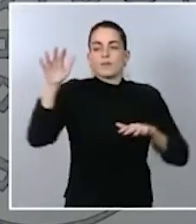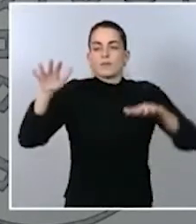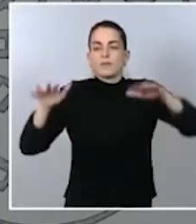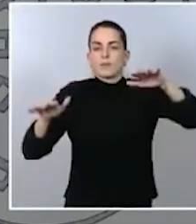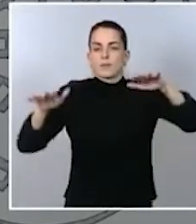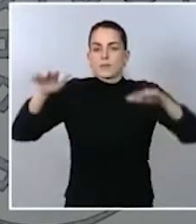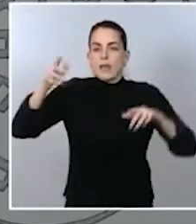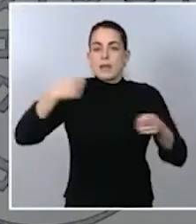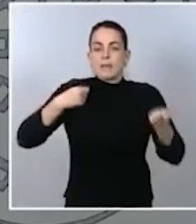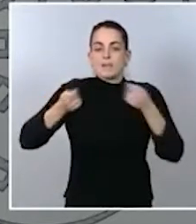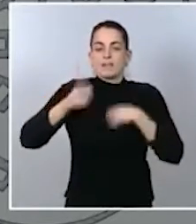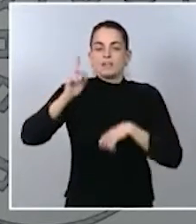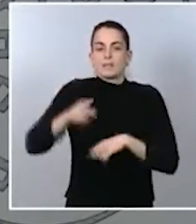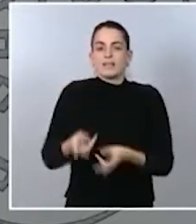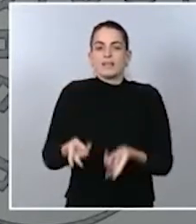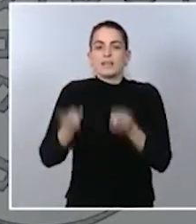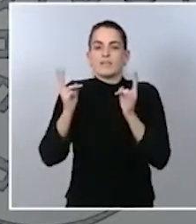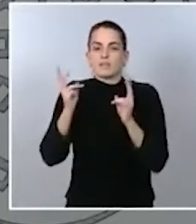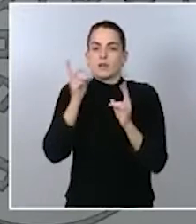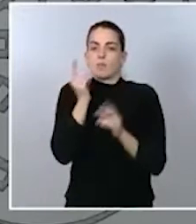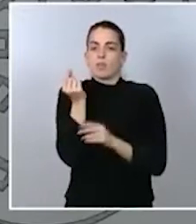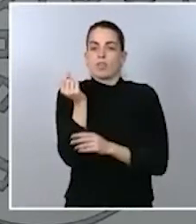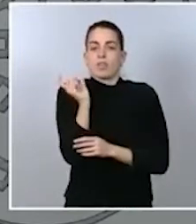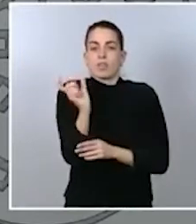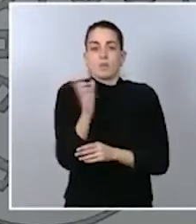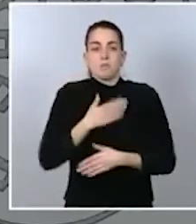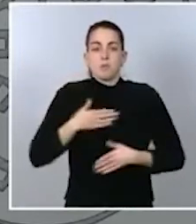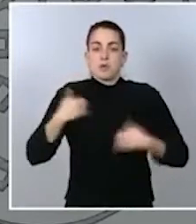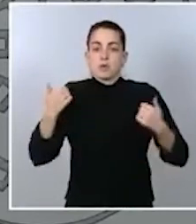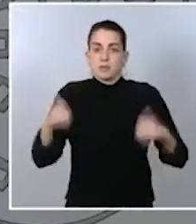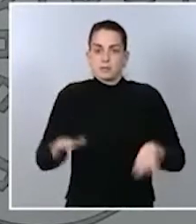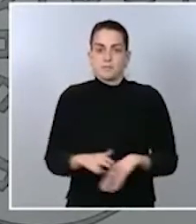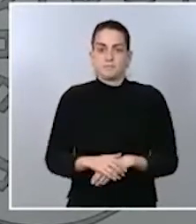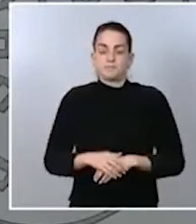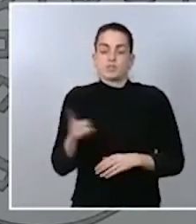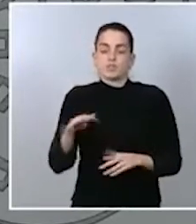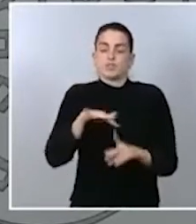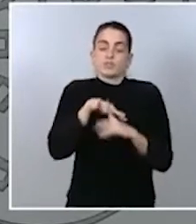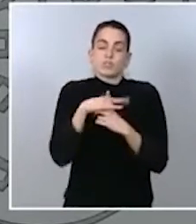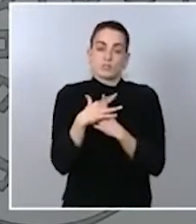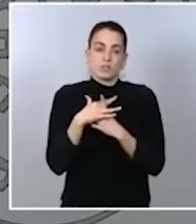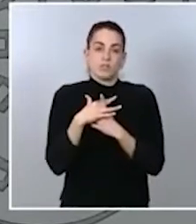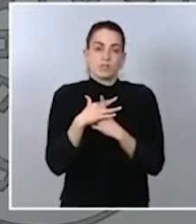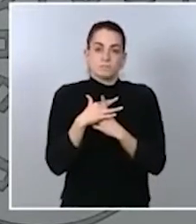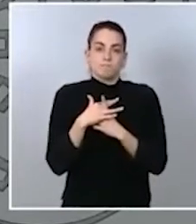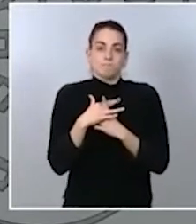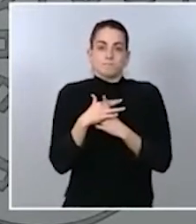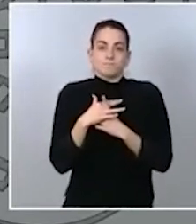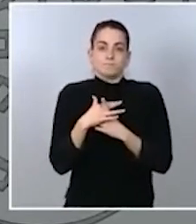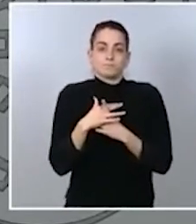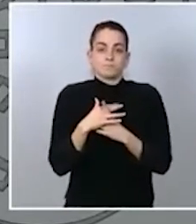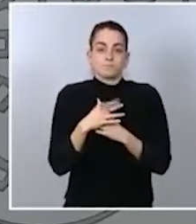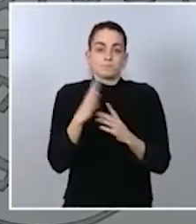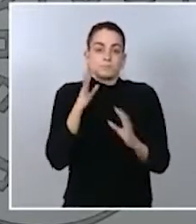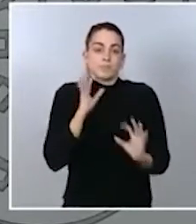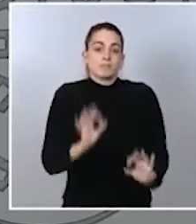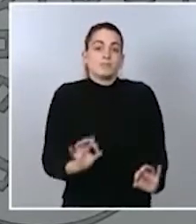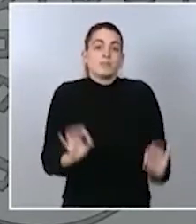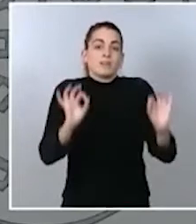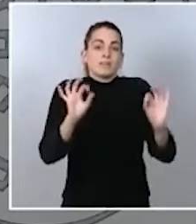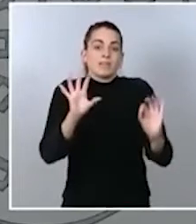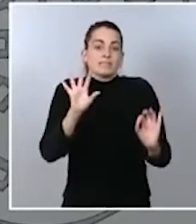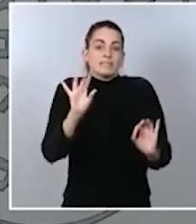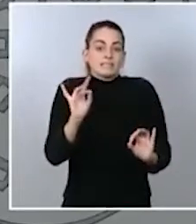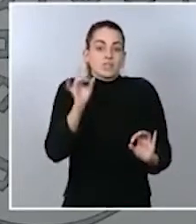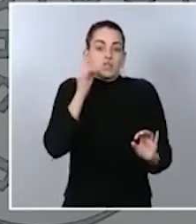libertad de las tarifas. De manera que es una circunstancia que es puntual, que por tanto esperemos que pase,